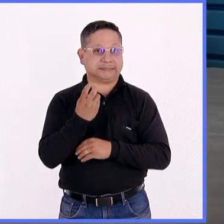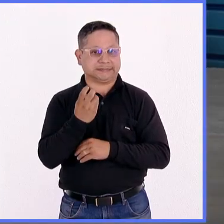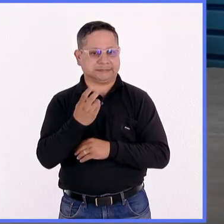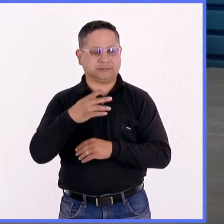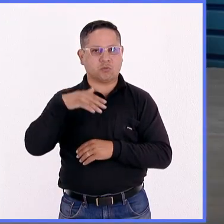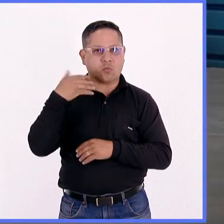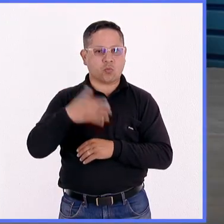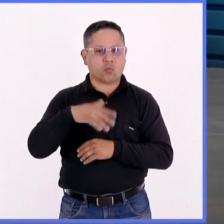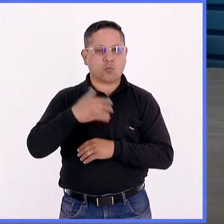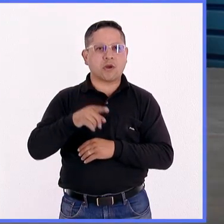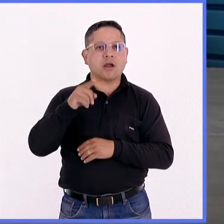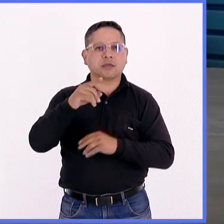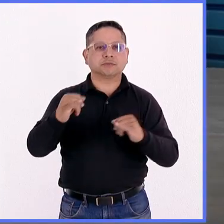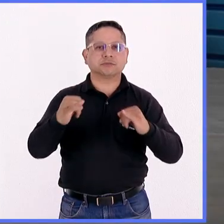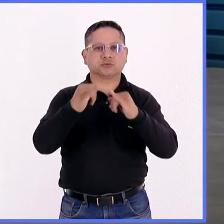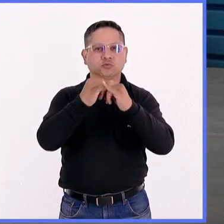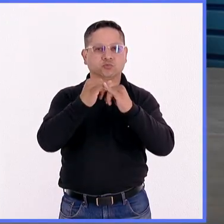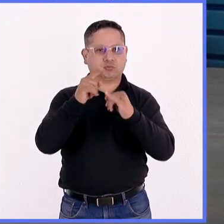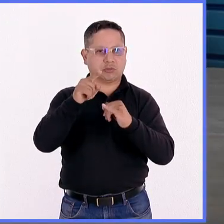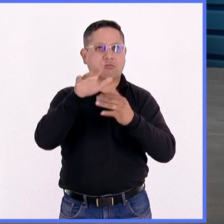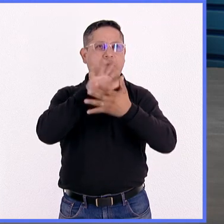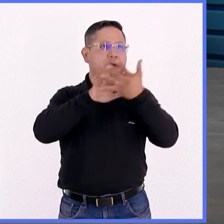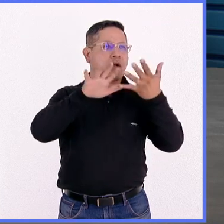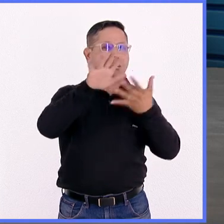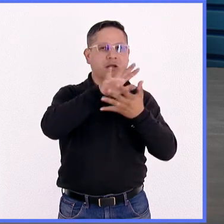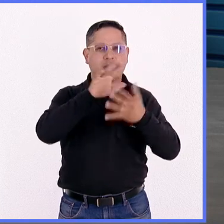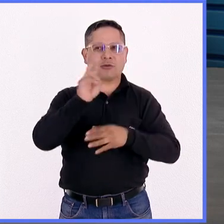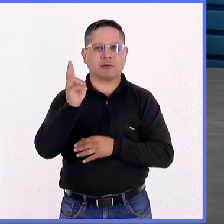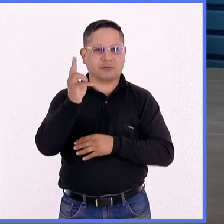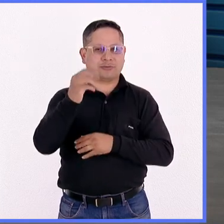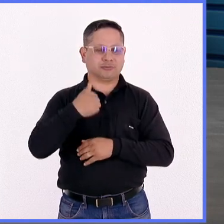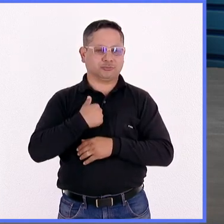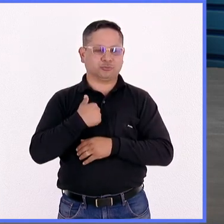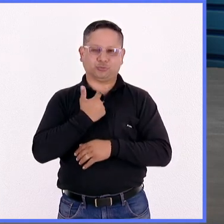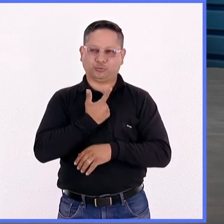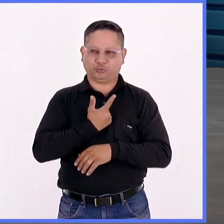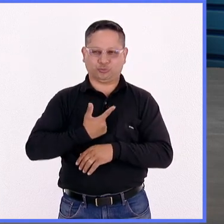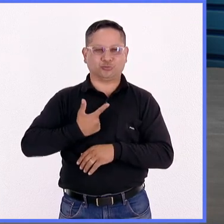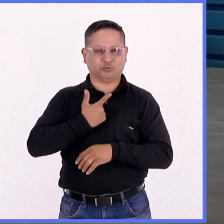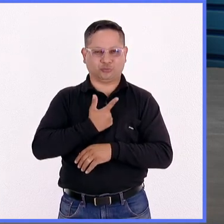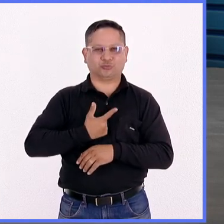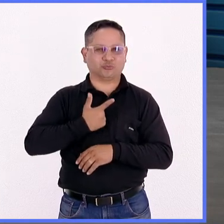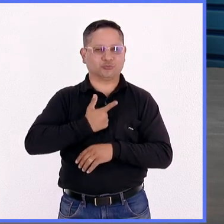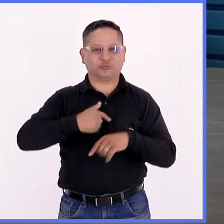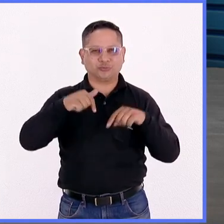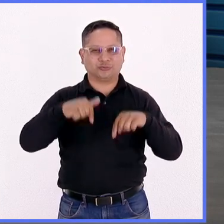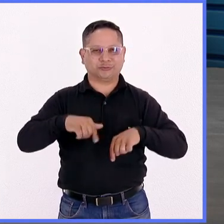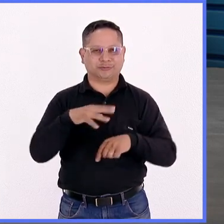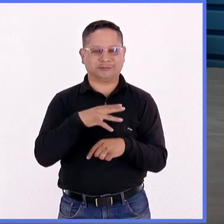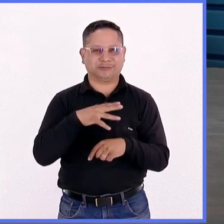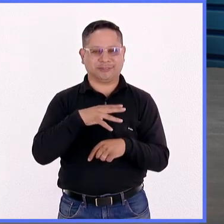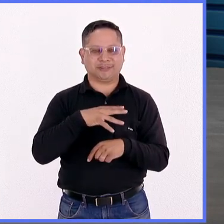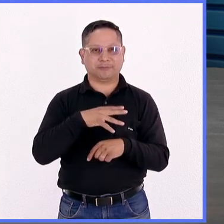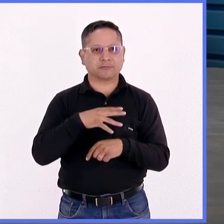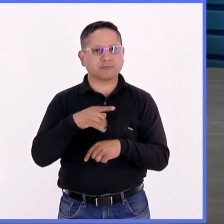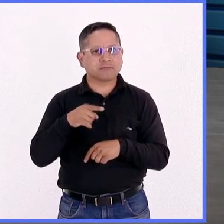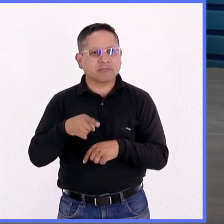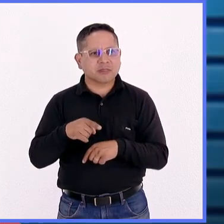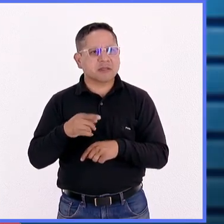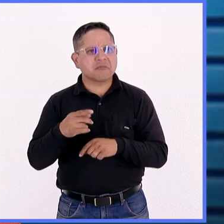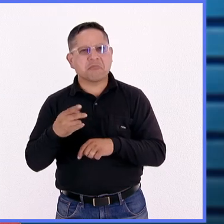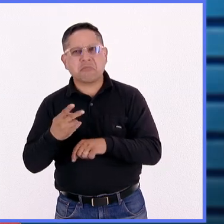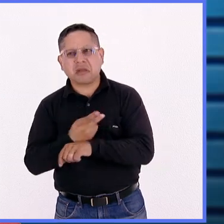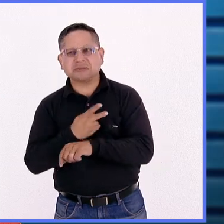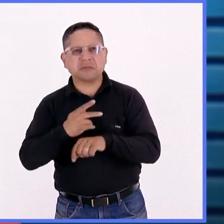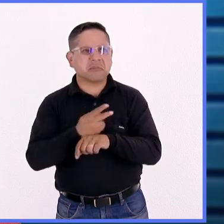académico del Instituto de Astronomía de la UNAM. ¿Cómo estás doctor? Rosa, un gusto estar aquí con ustedes. Para hablar de estas cosas que suceden aquí